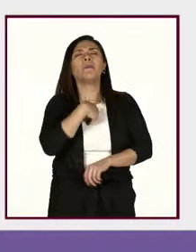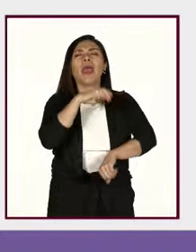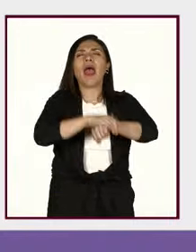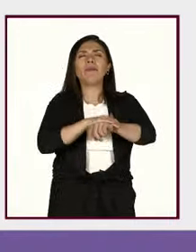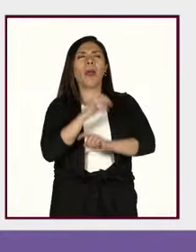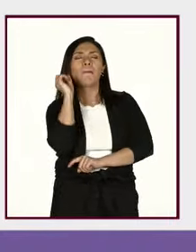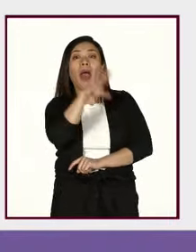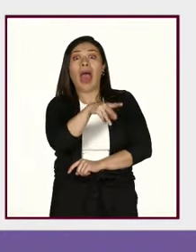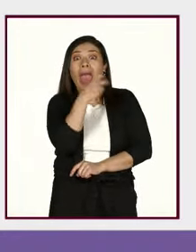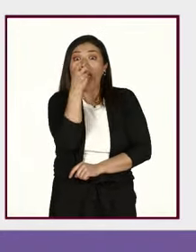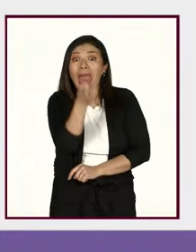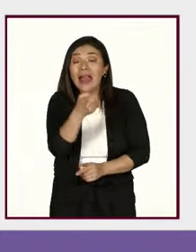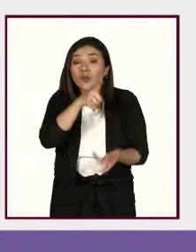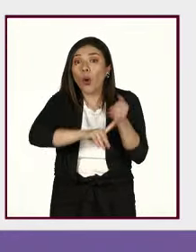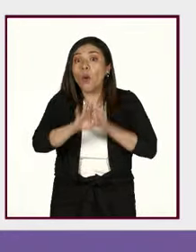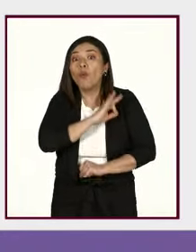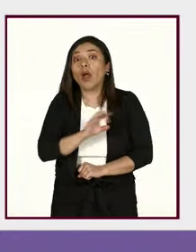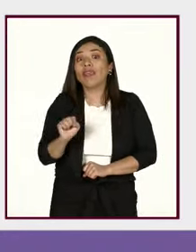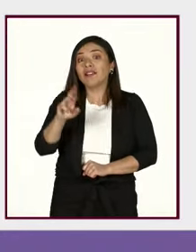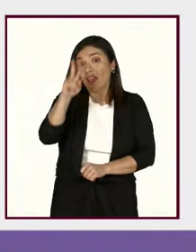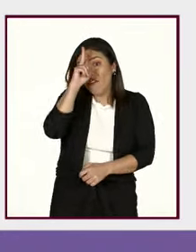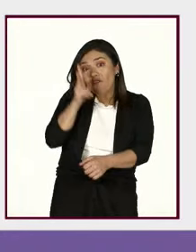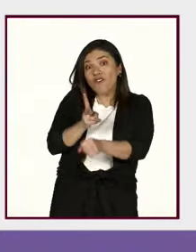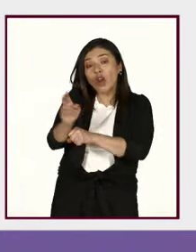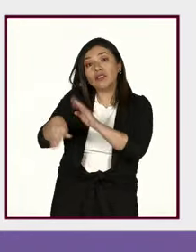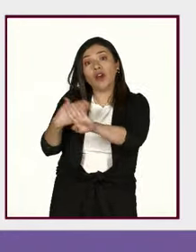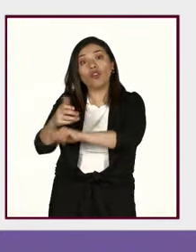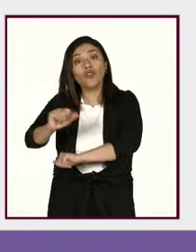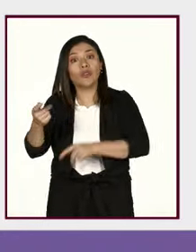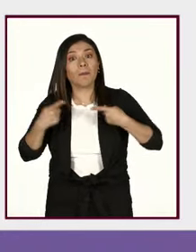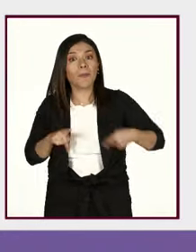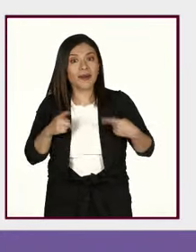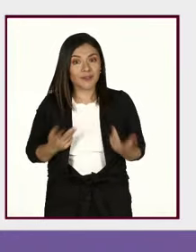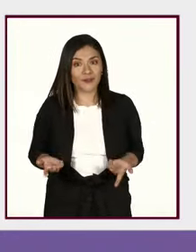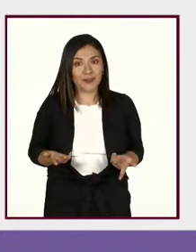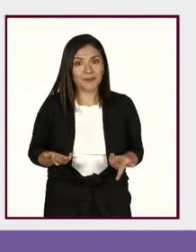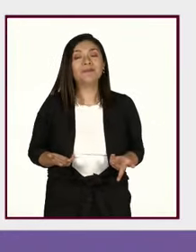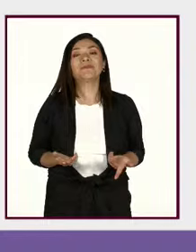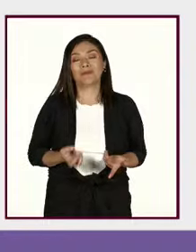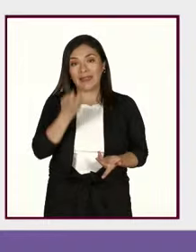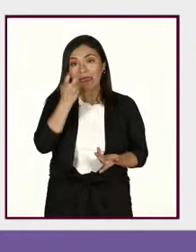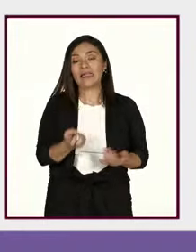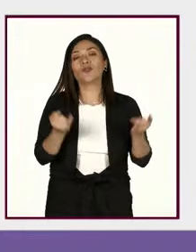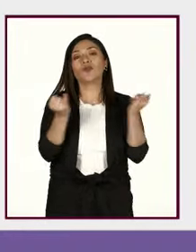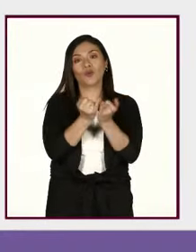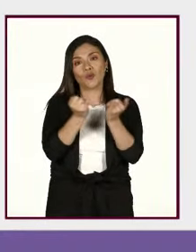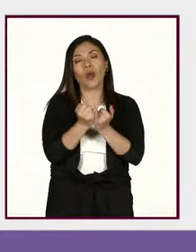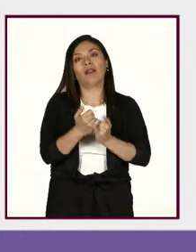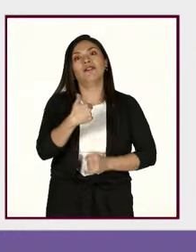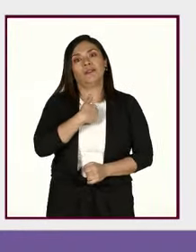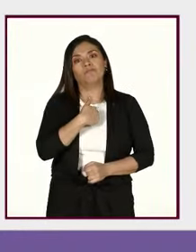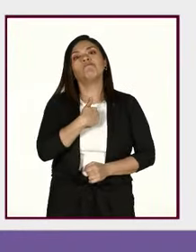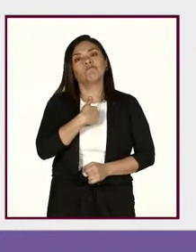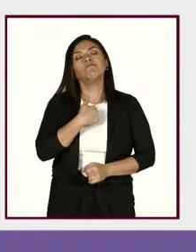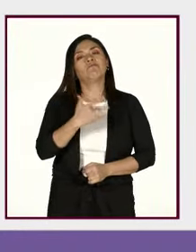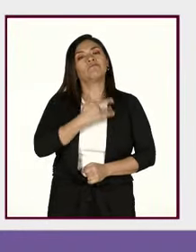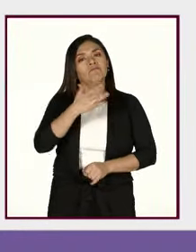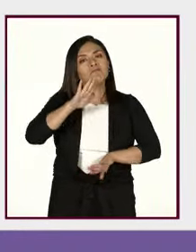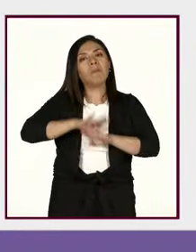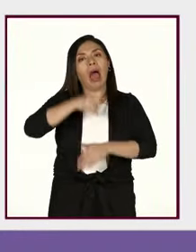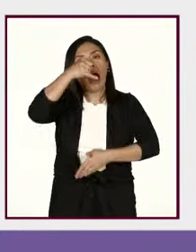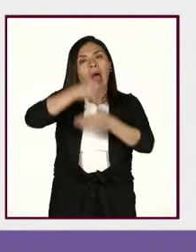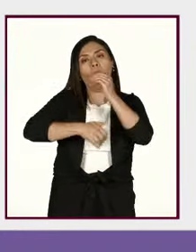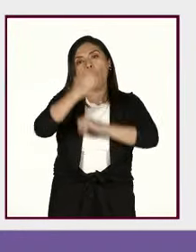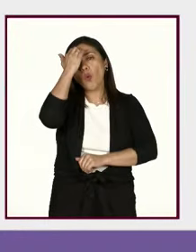estar ejerciendo violencia digital contra otra persona. En ese sentido también nos da un amplio bagaje del